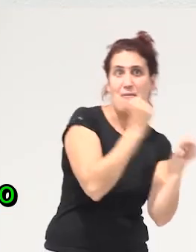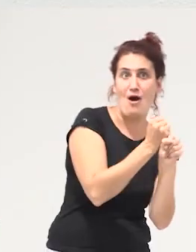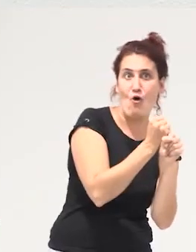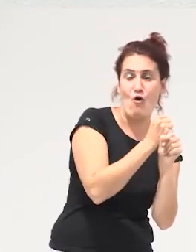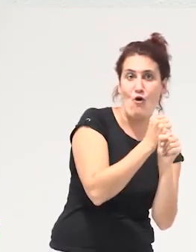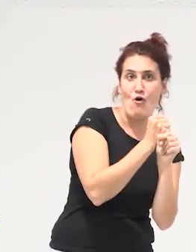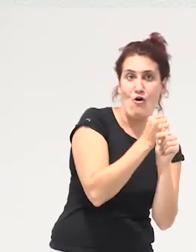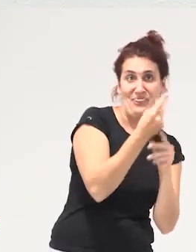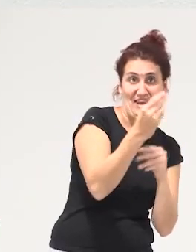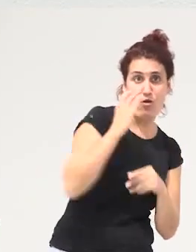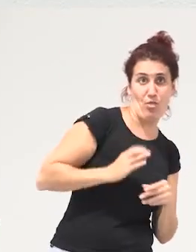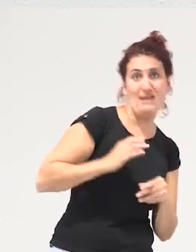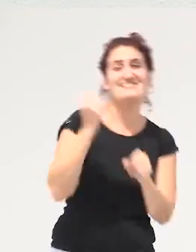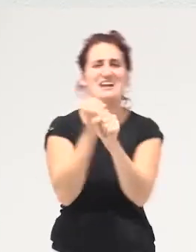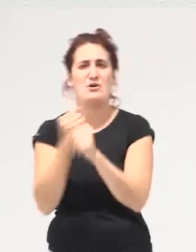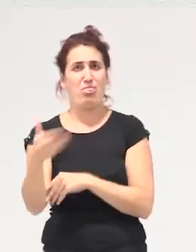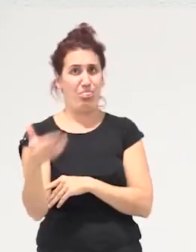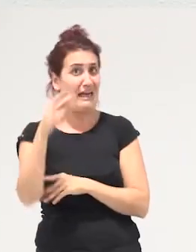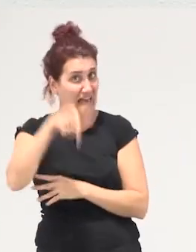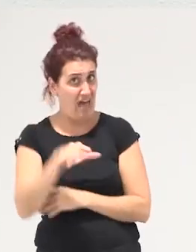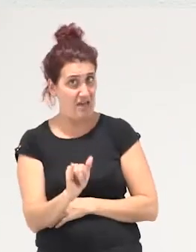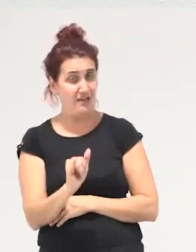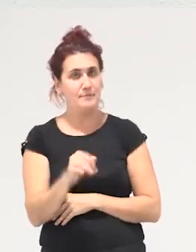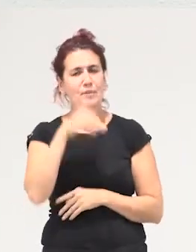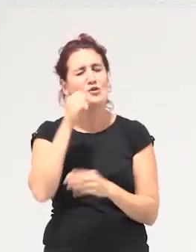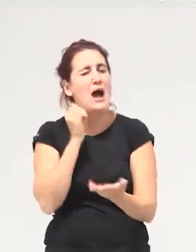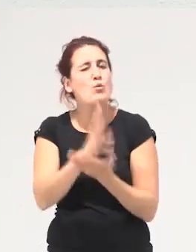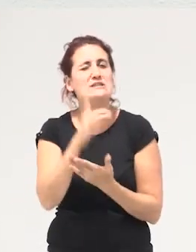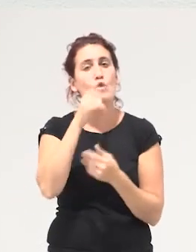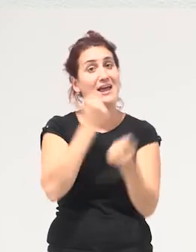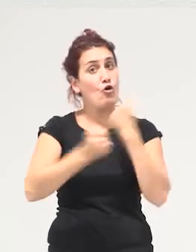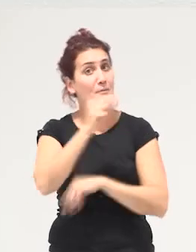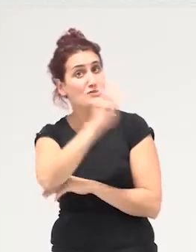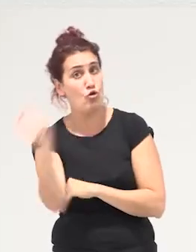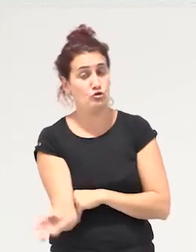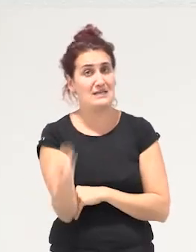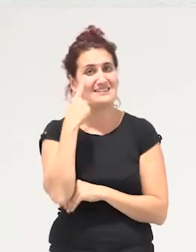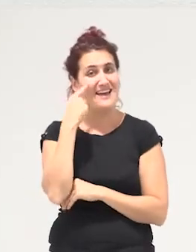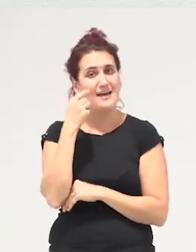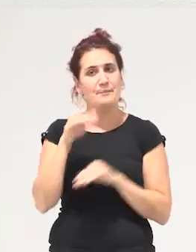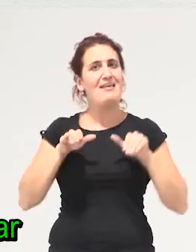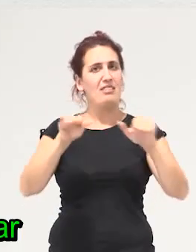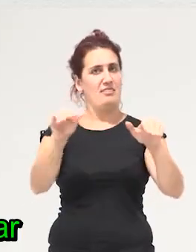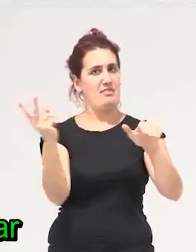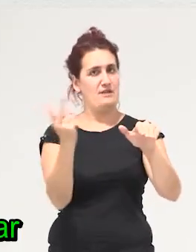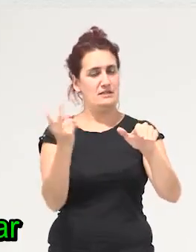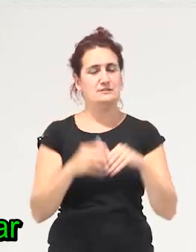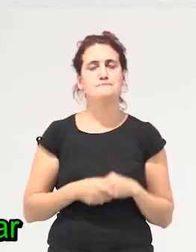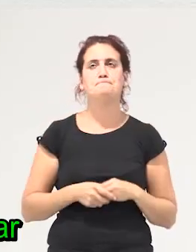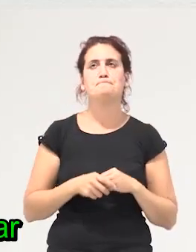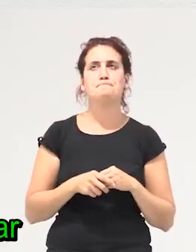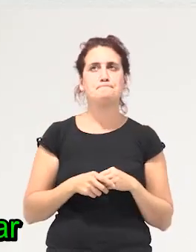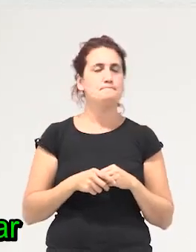cuidados empresarios que se nos ha instalado aquí entonces una apuesta por economías otras que avancen en dos líneas primero hay que